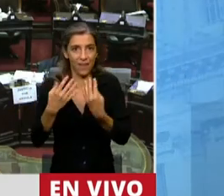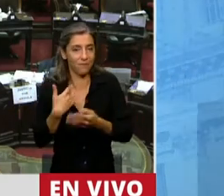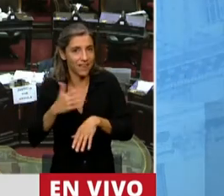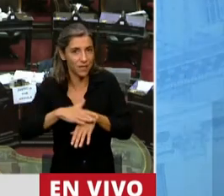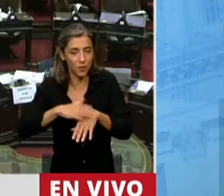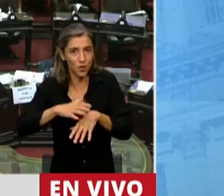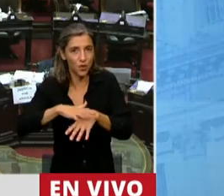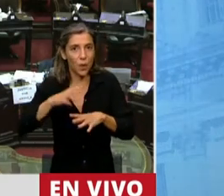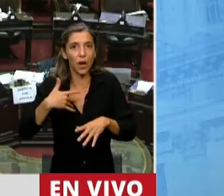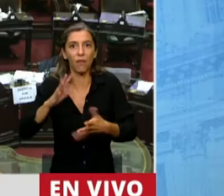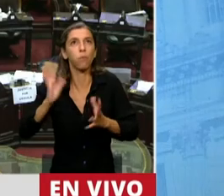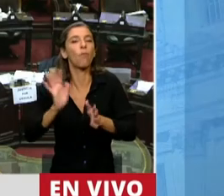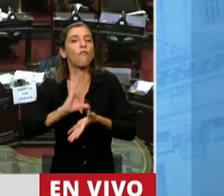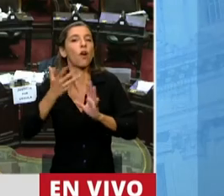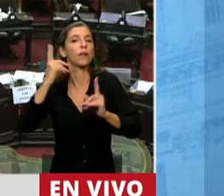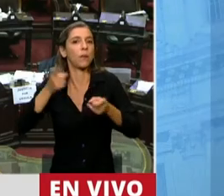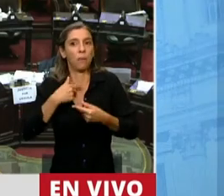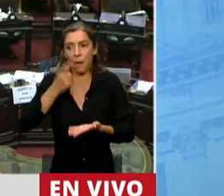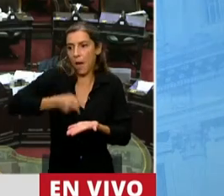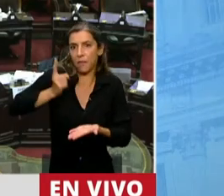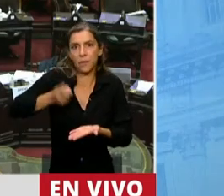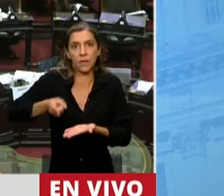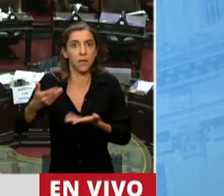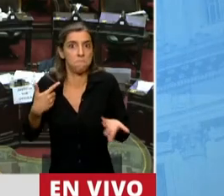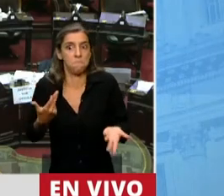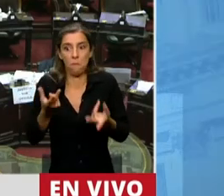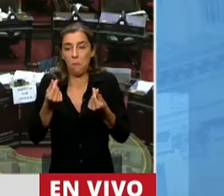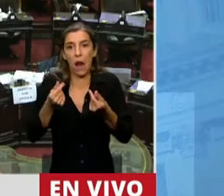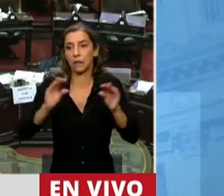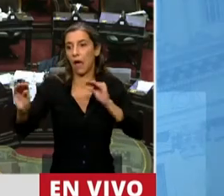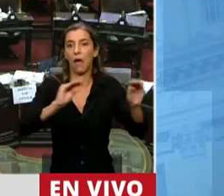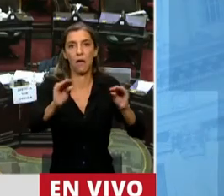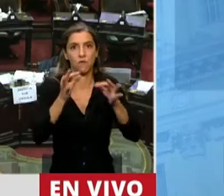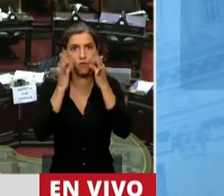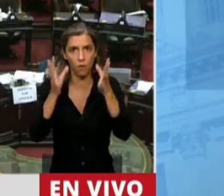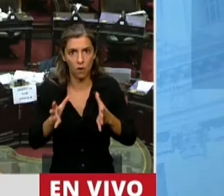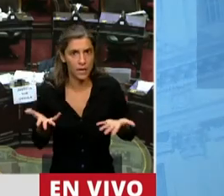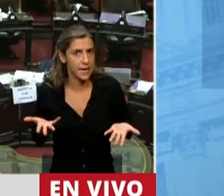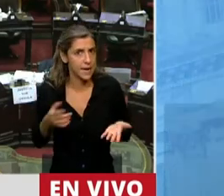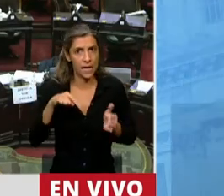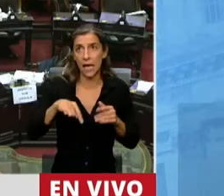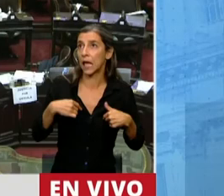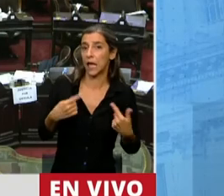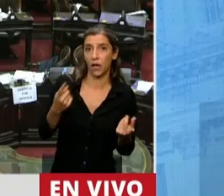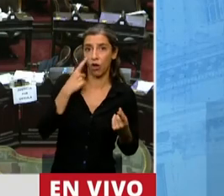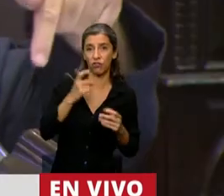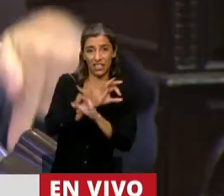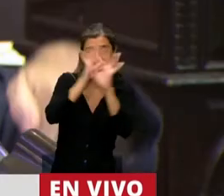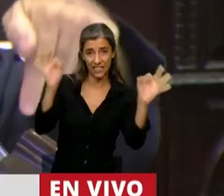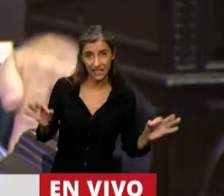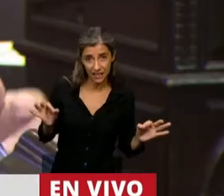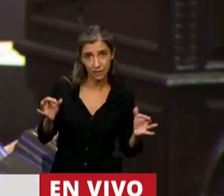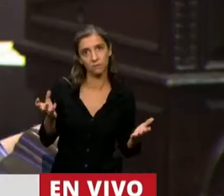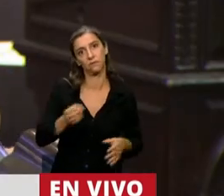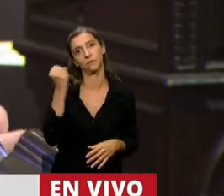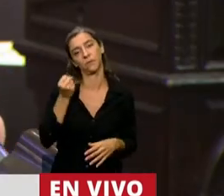facultad extraordinaria de poder hacer lo que quiera con las partidas sin rendir cuentas acá. Y es importante, imaginémonos que nuestro Jefe de